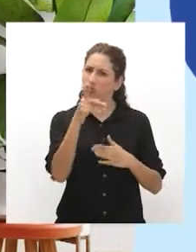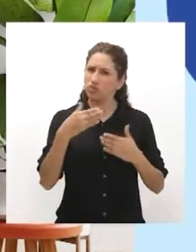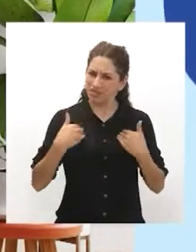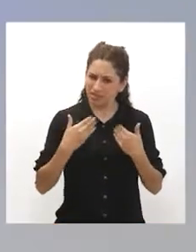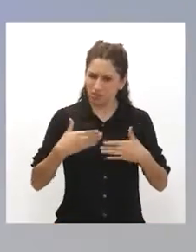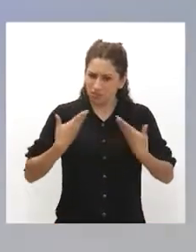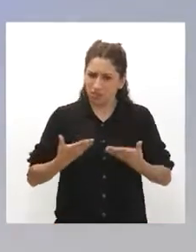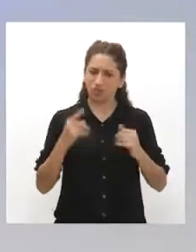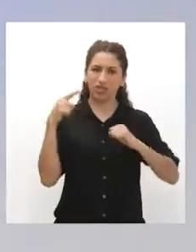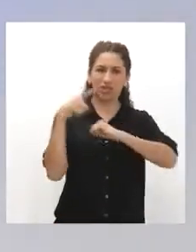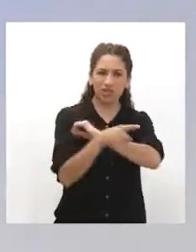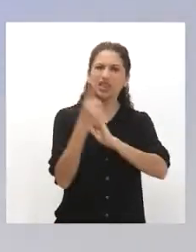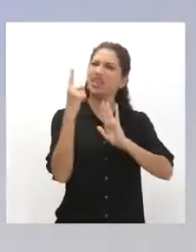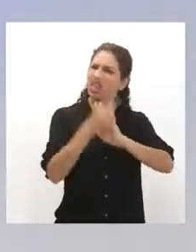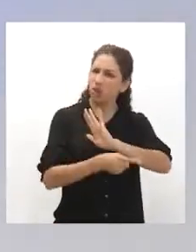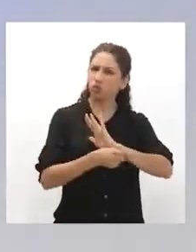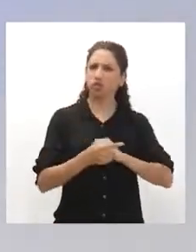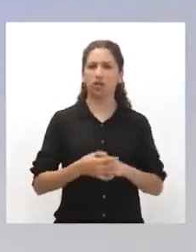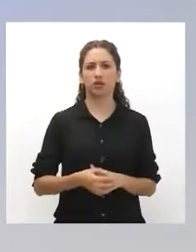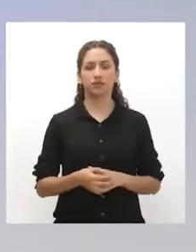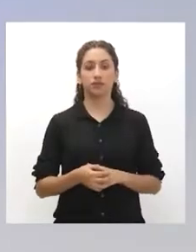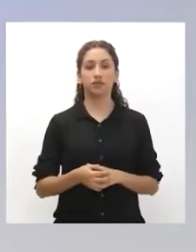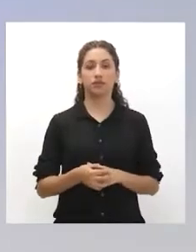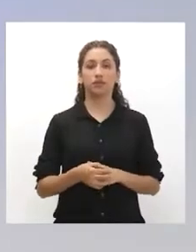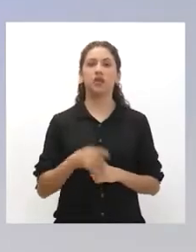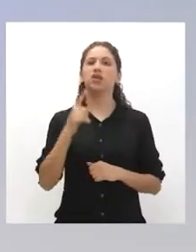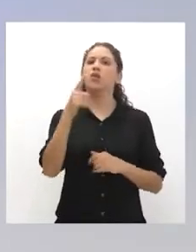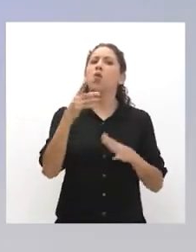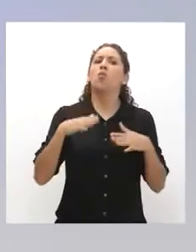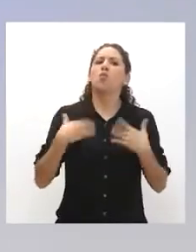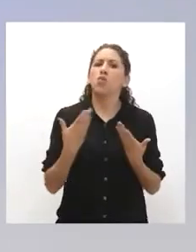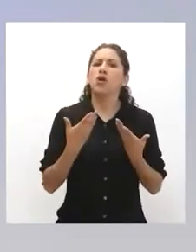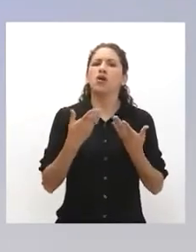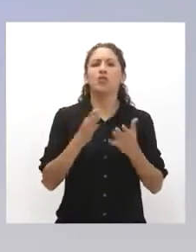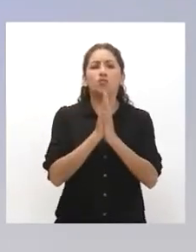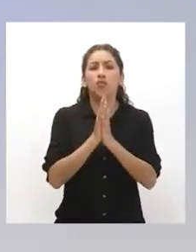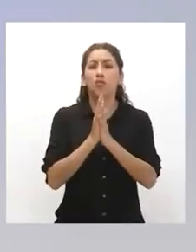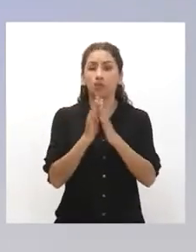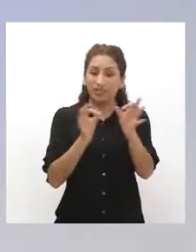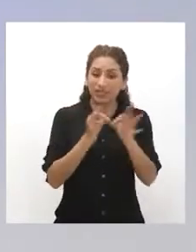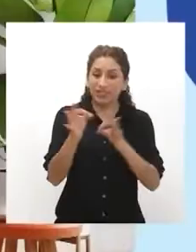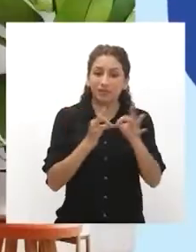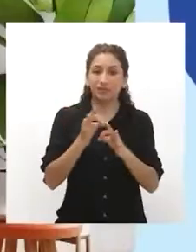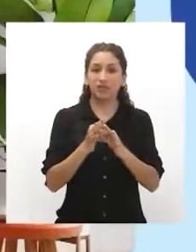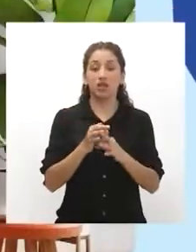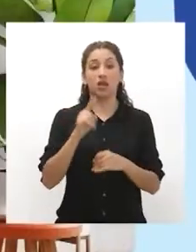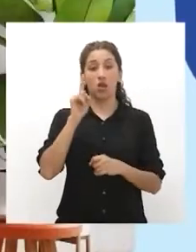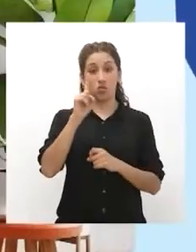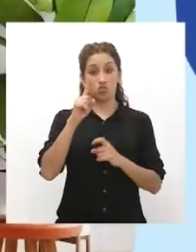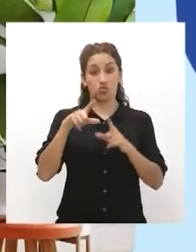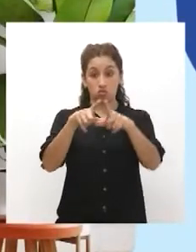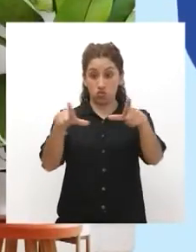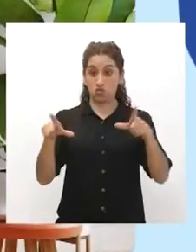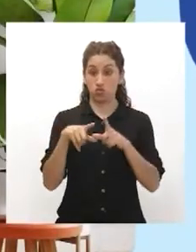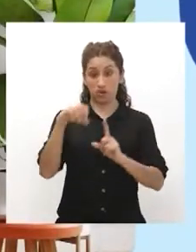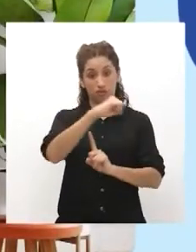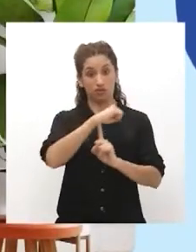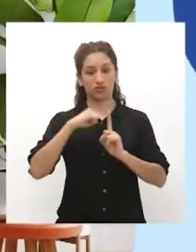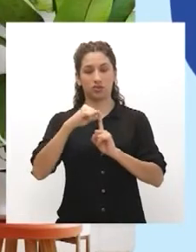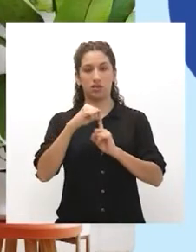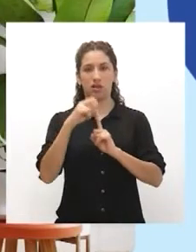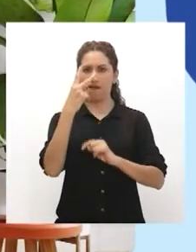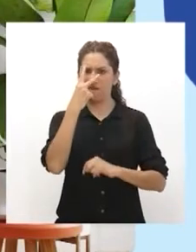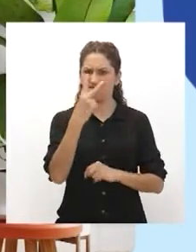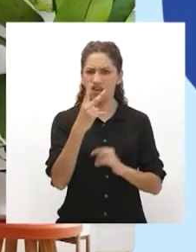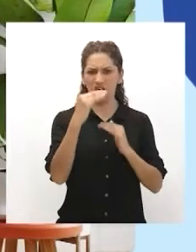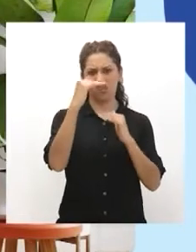denunciarla. Hola, profesora Carla. ¿Qué nos puede explicar acerca de la discriminación étnico-racial? En una sociedad altamente